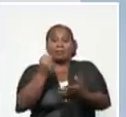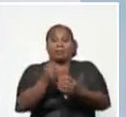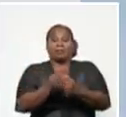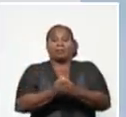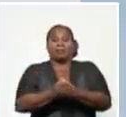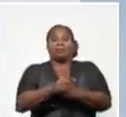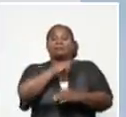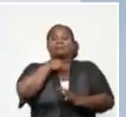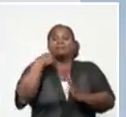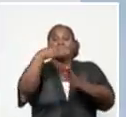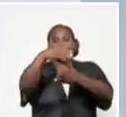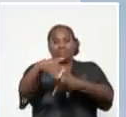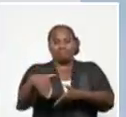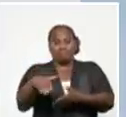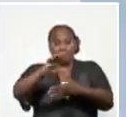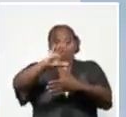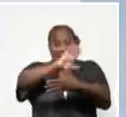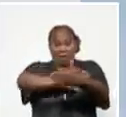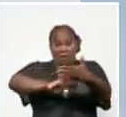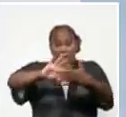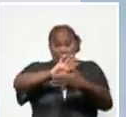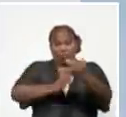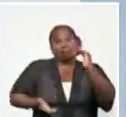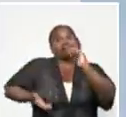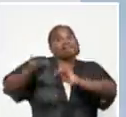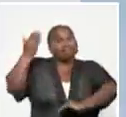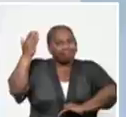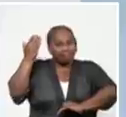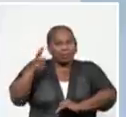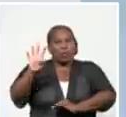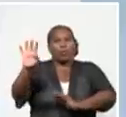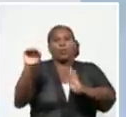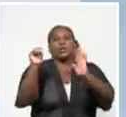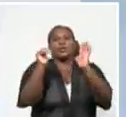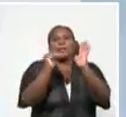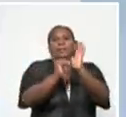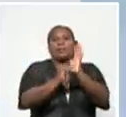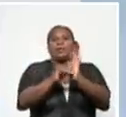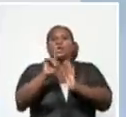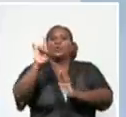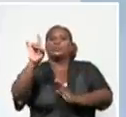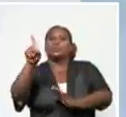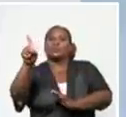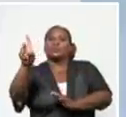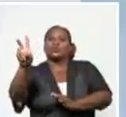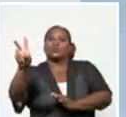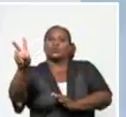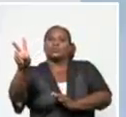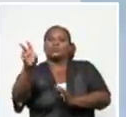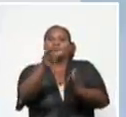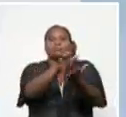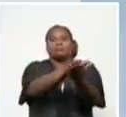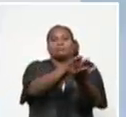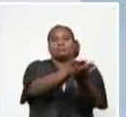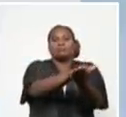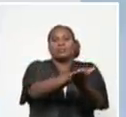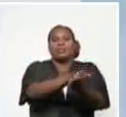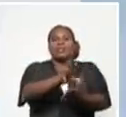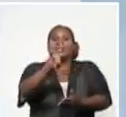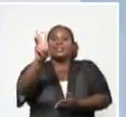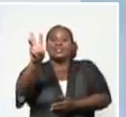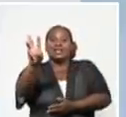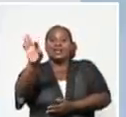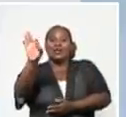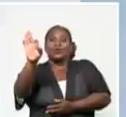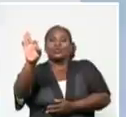Fallecieron también, una cifra muy elevada, 4 mil 912, para un acumulado de 382 mil